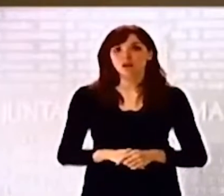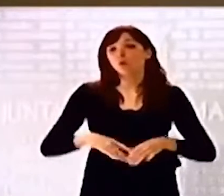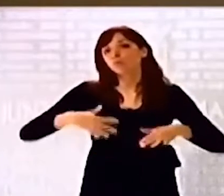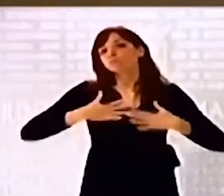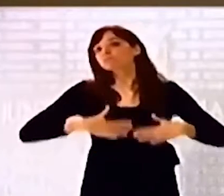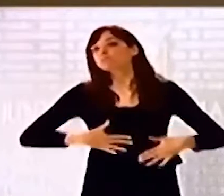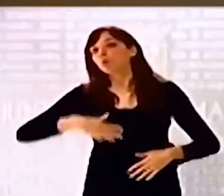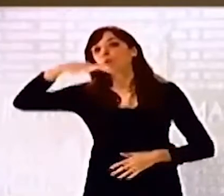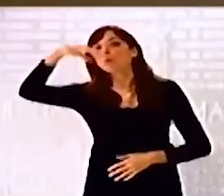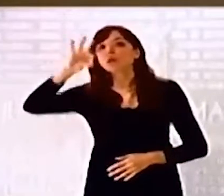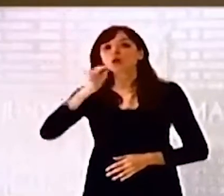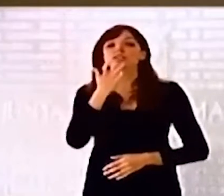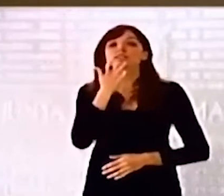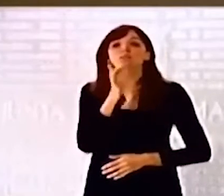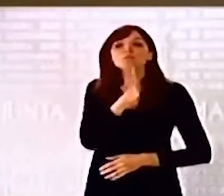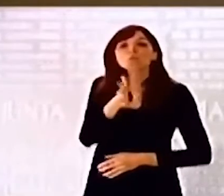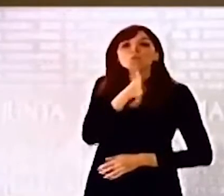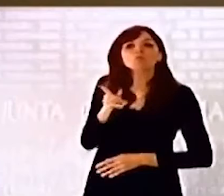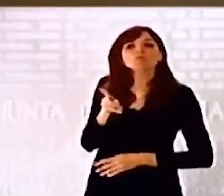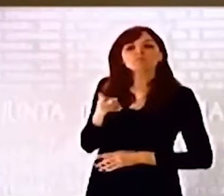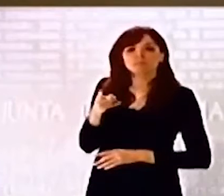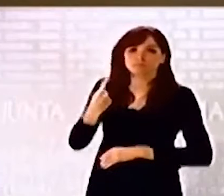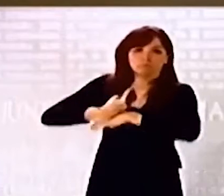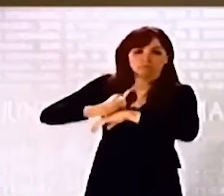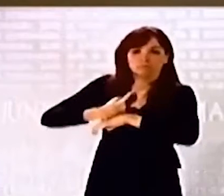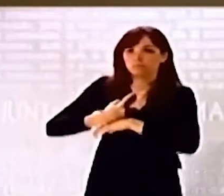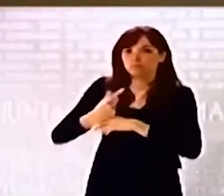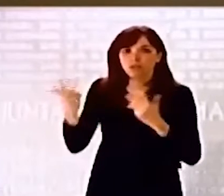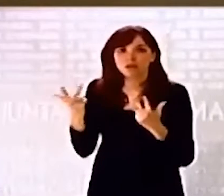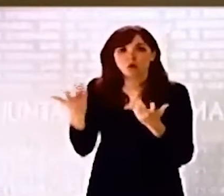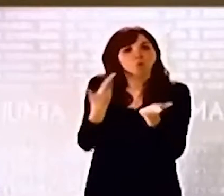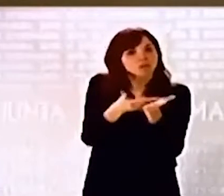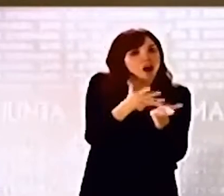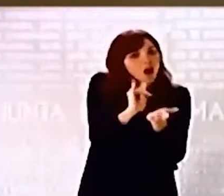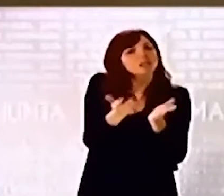que sea por causas de fuerza mayor o muy justificadas.